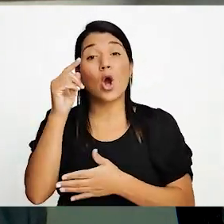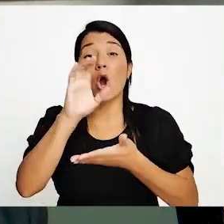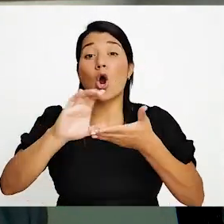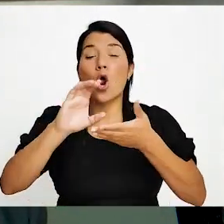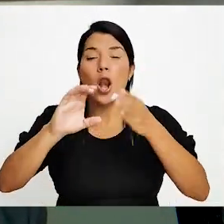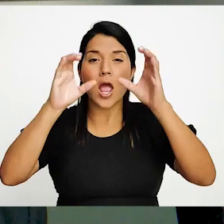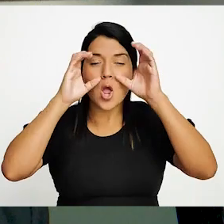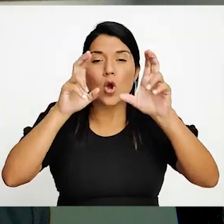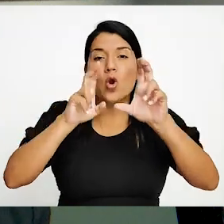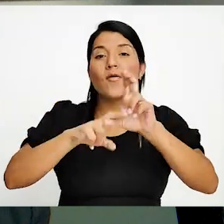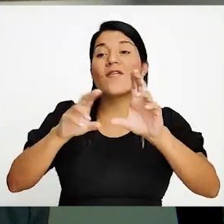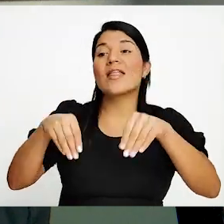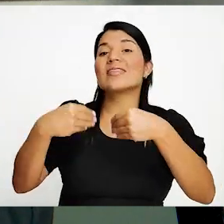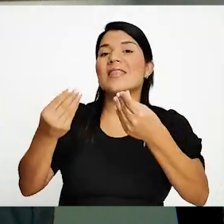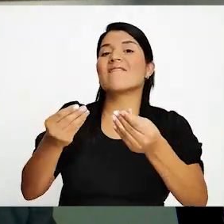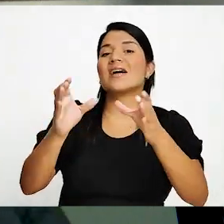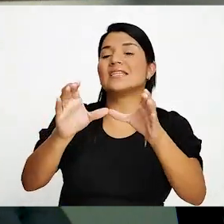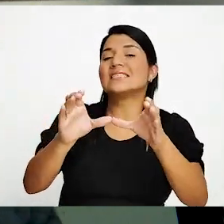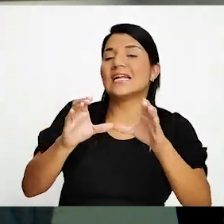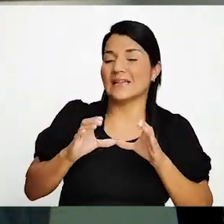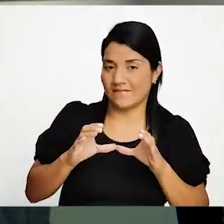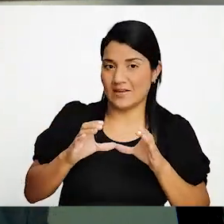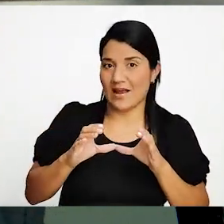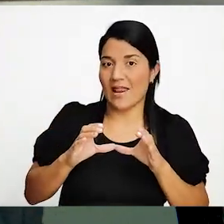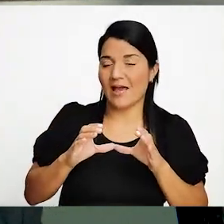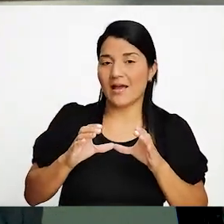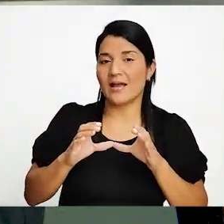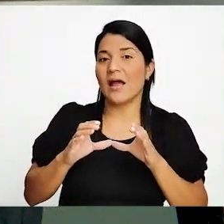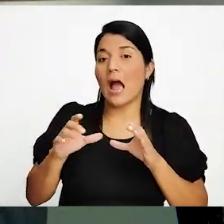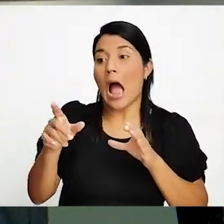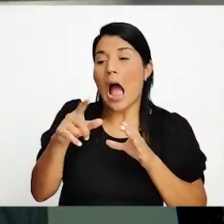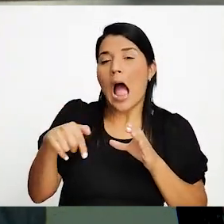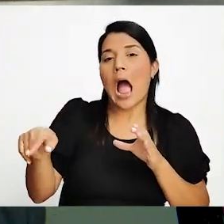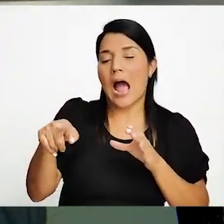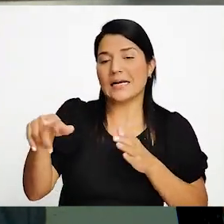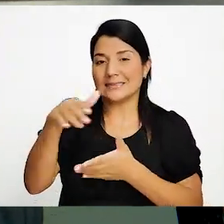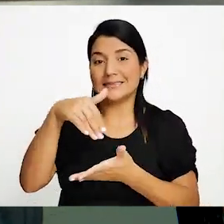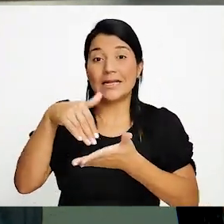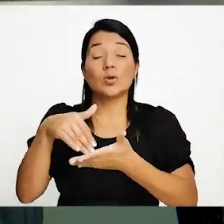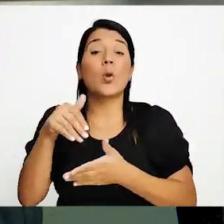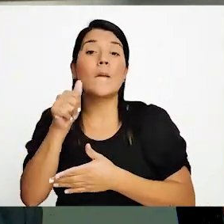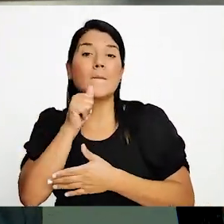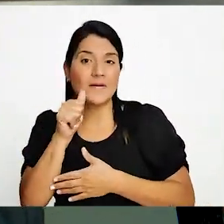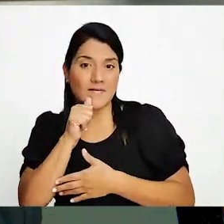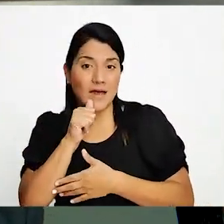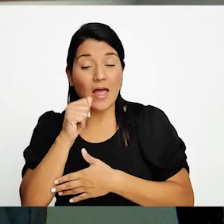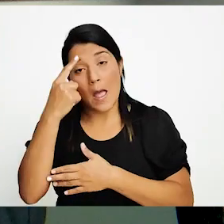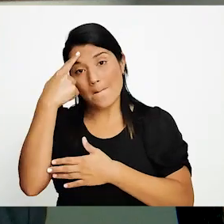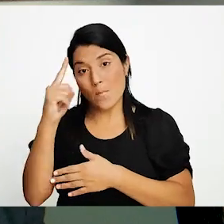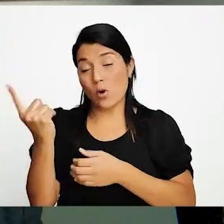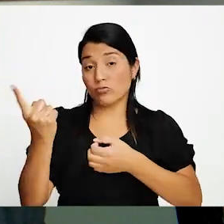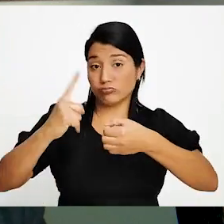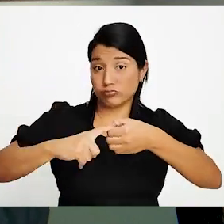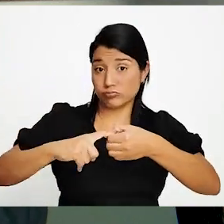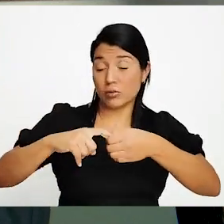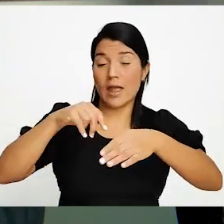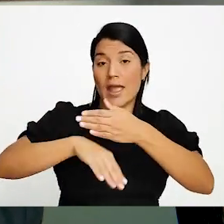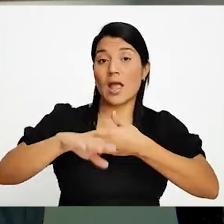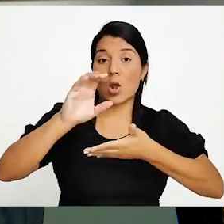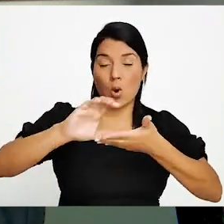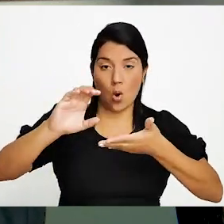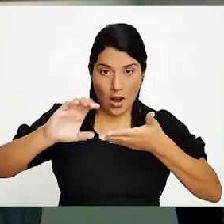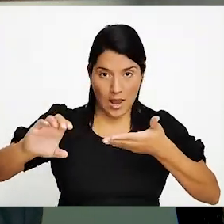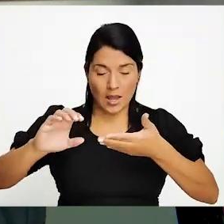certificación, estaba certificando a los centros privados el hecho de que tuvieran personas